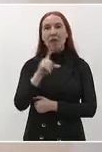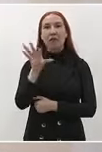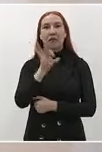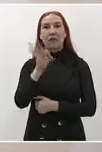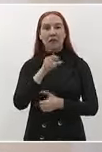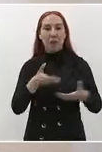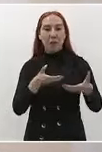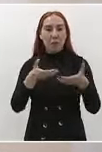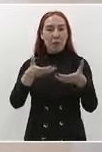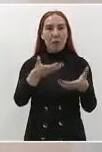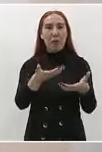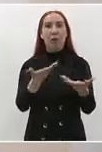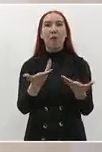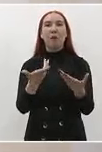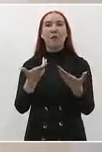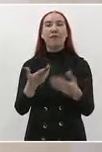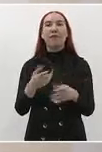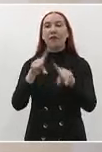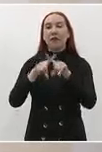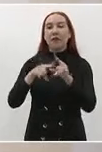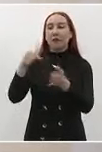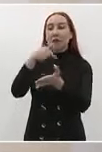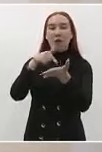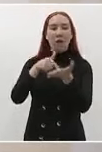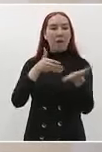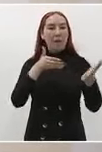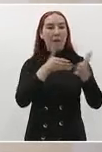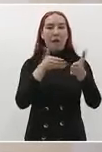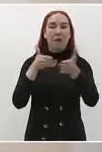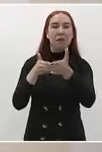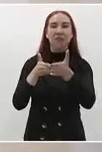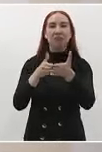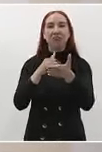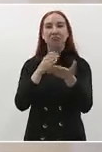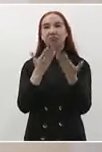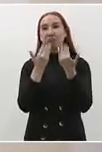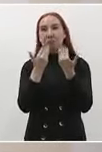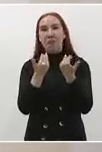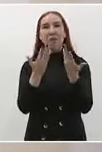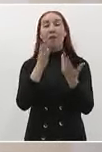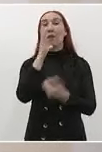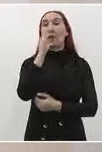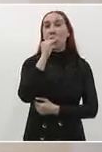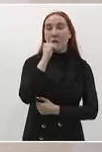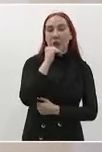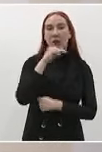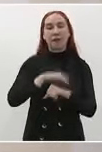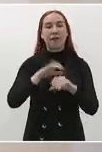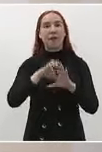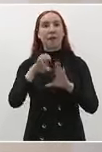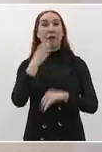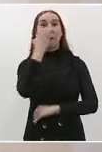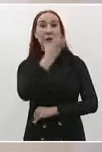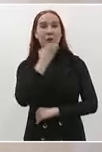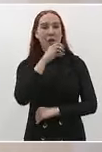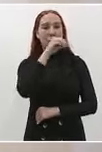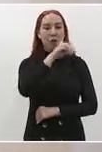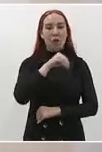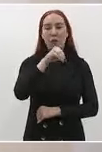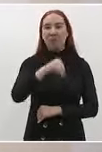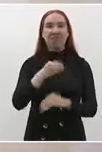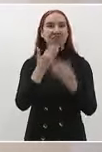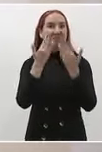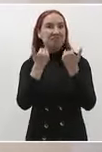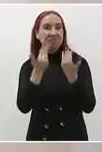En comunidades del altiplano potosino no había ni siquiera escuelas. Teníamos a personas de la tercera